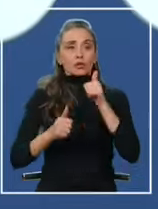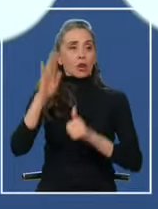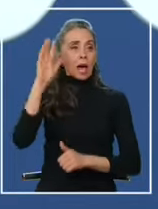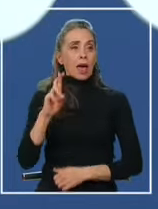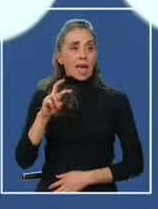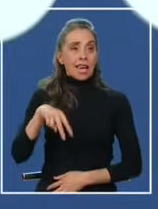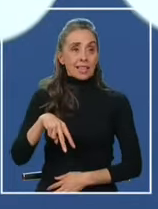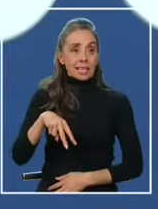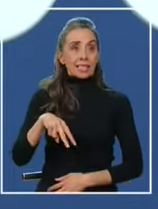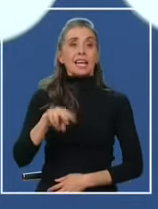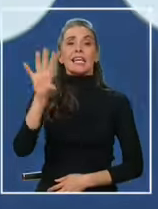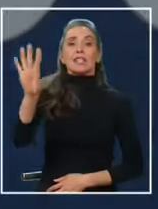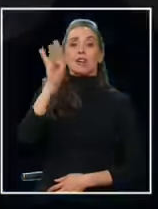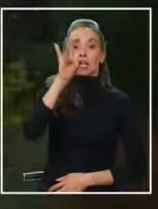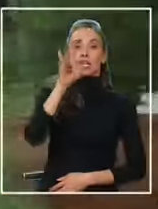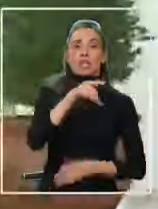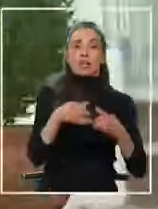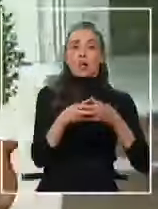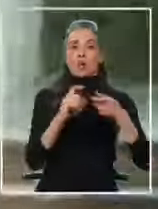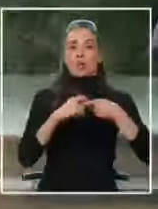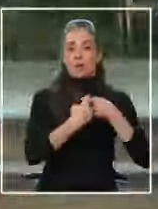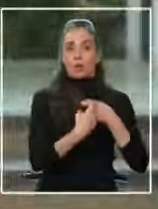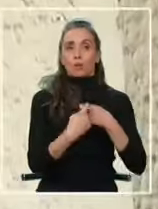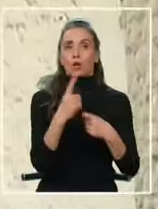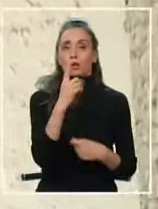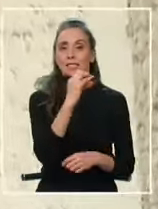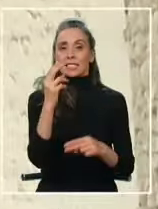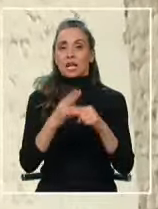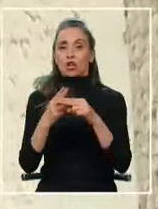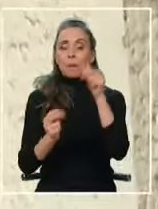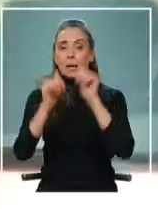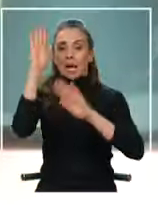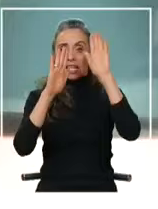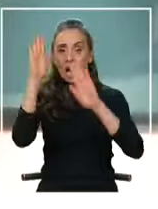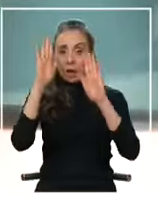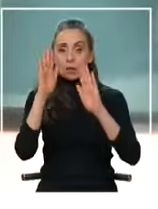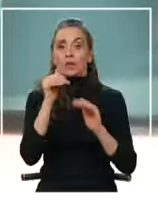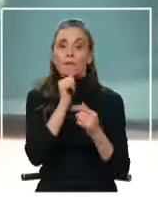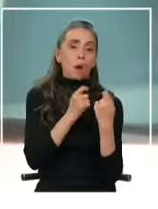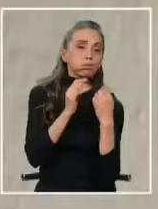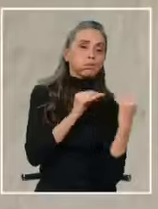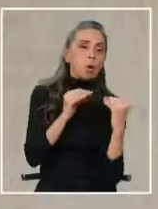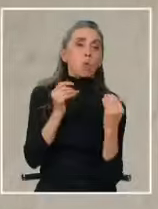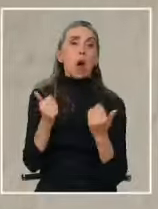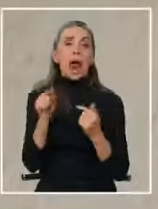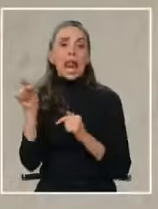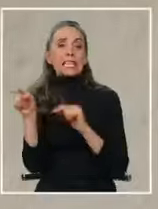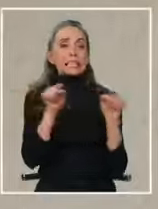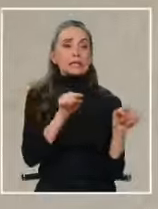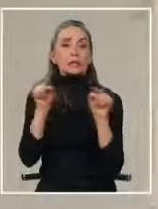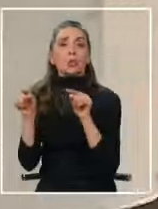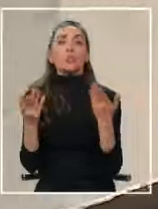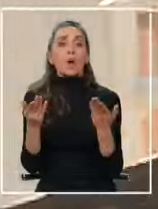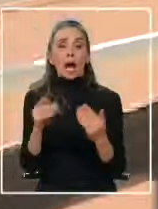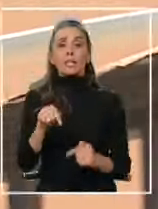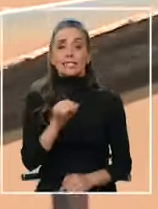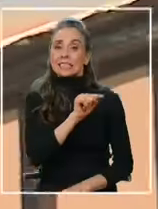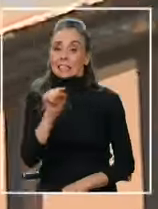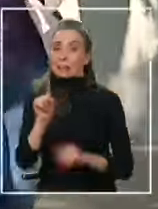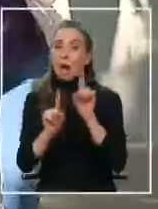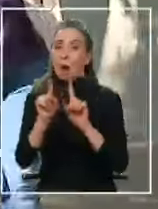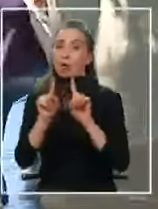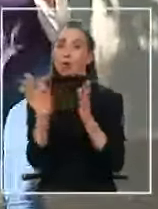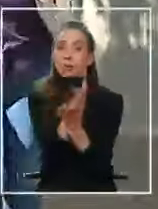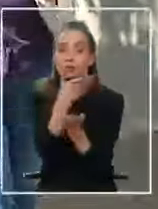sean finalmente los escogidos por el sector. Cerca de 100 nombres de candidatos están en la etapa de negociación, aunque se espera que esta semana se sangen